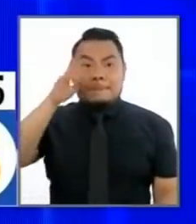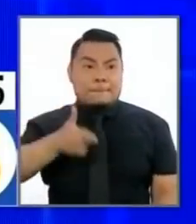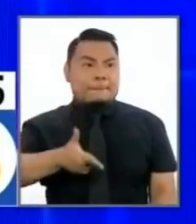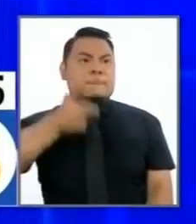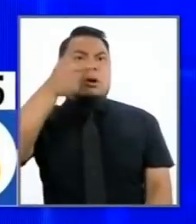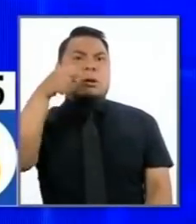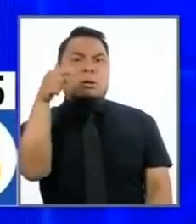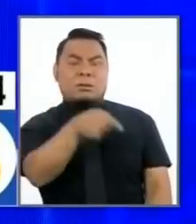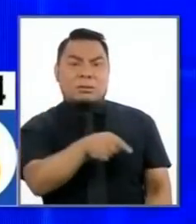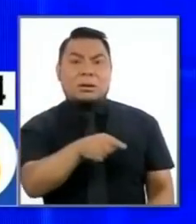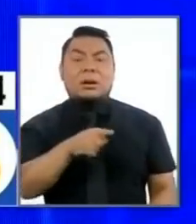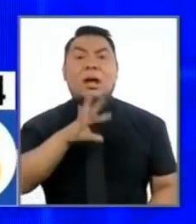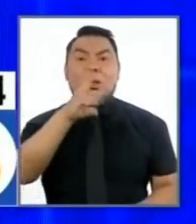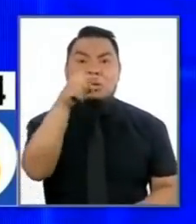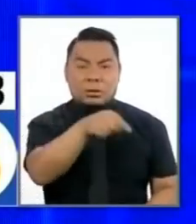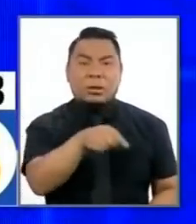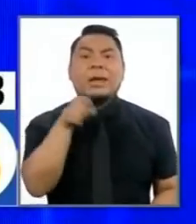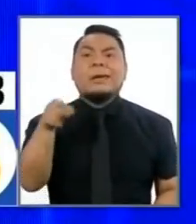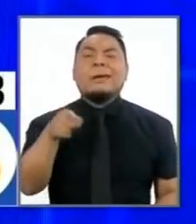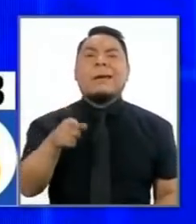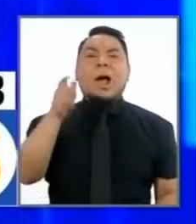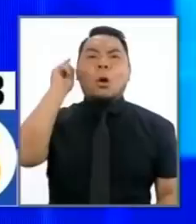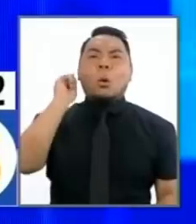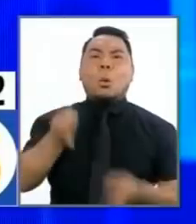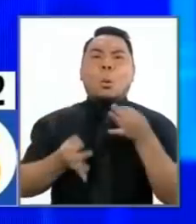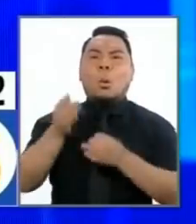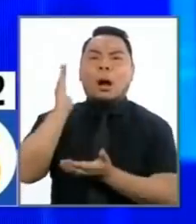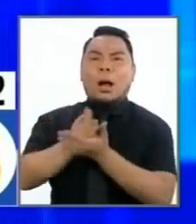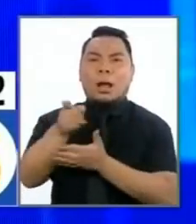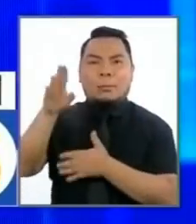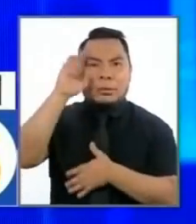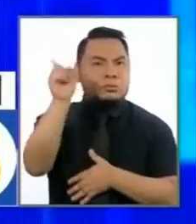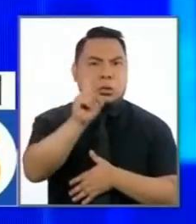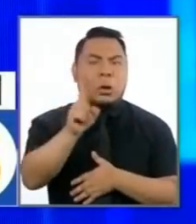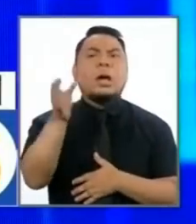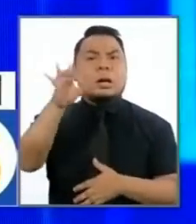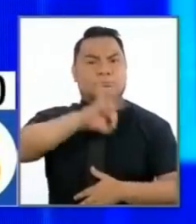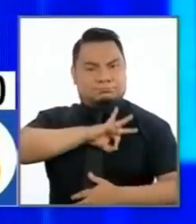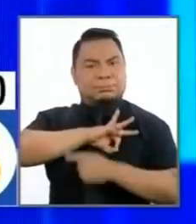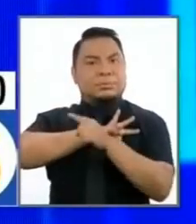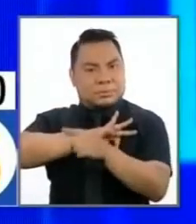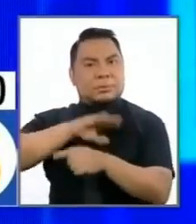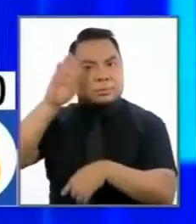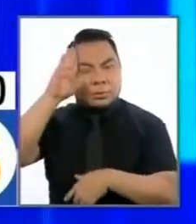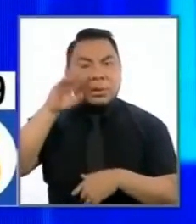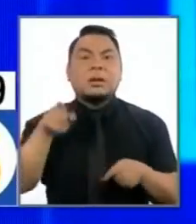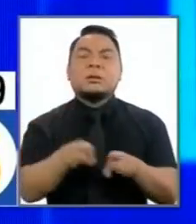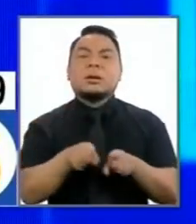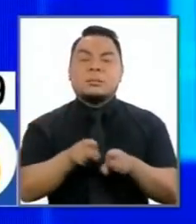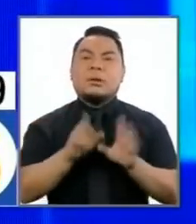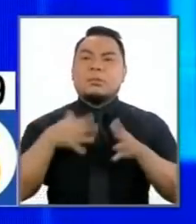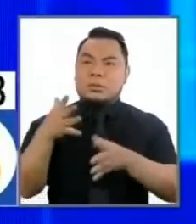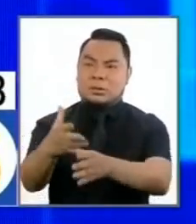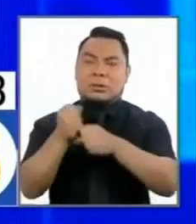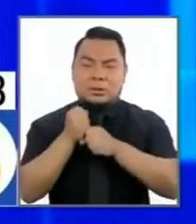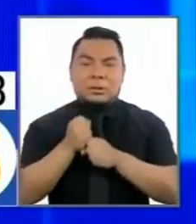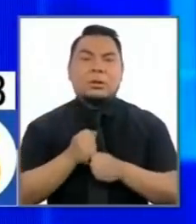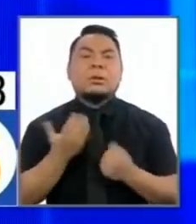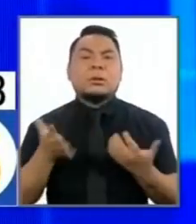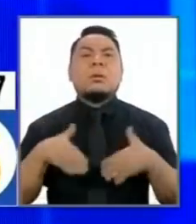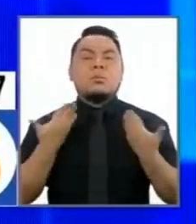tendrá una medalla, no un juicio. Y así también le restituiremos la capacidad de